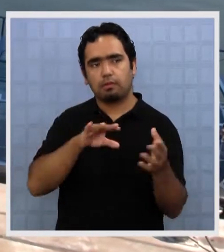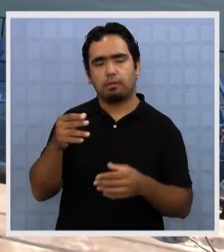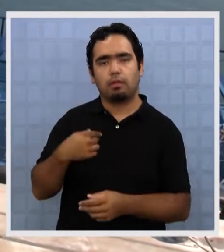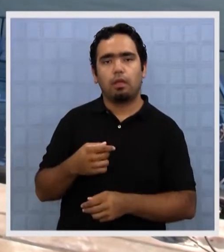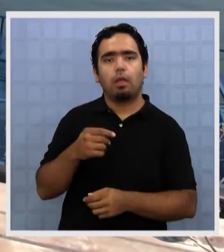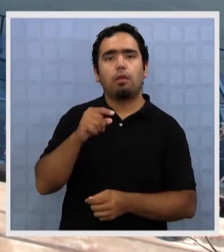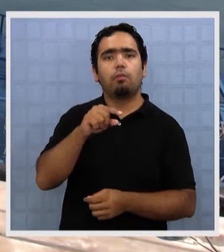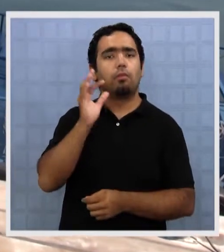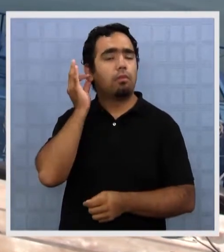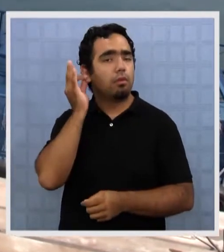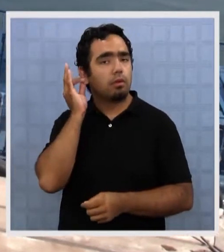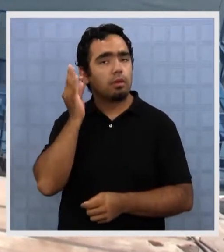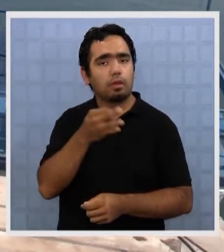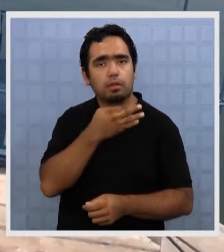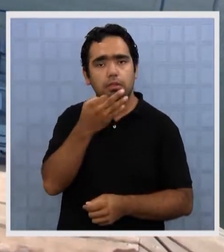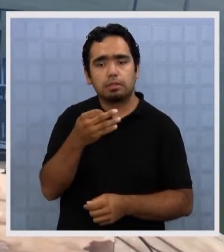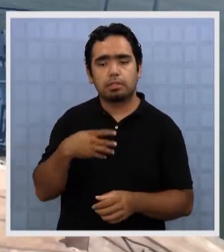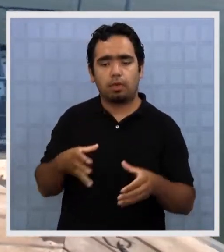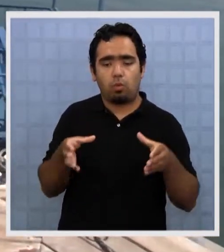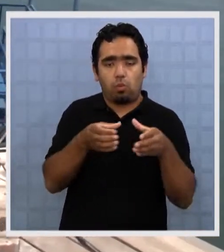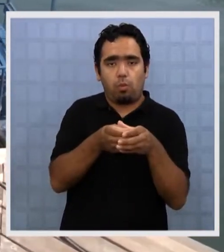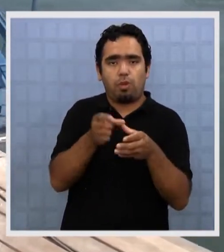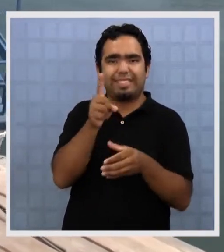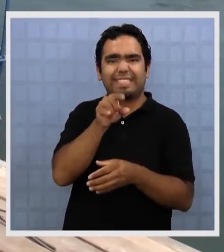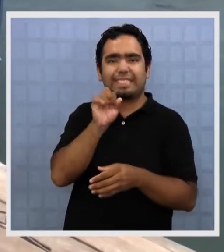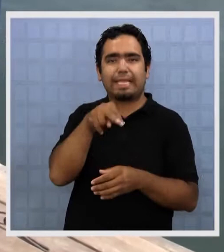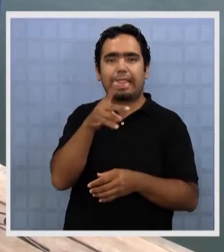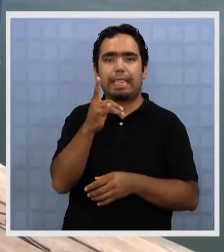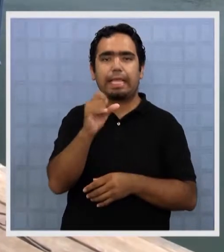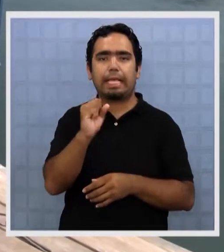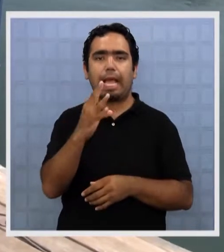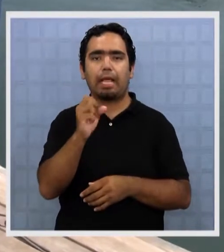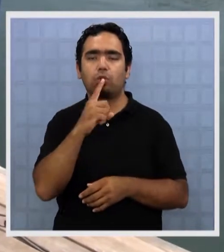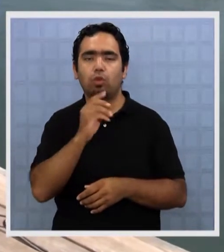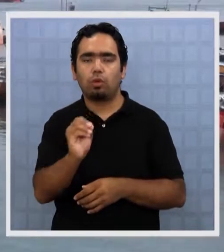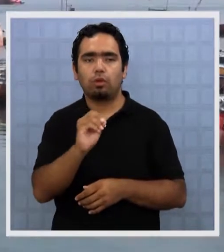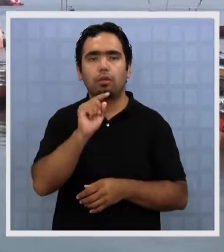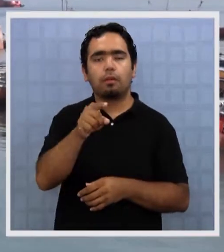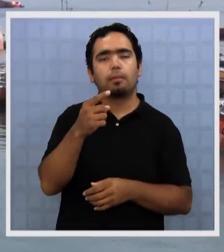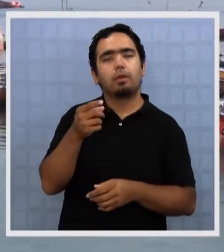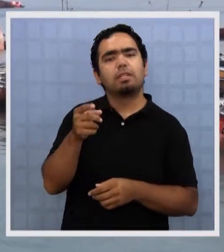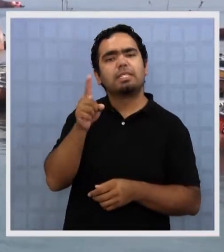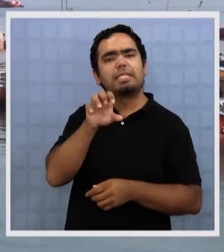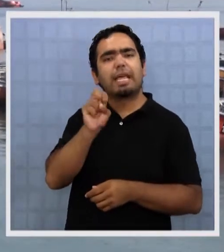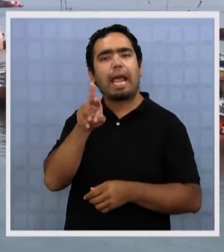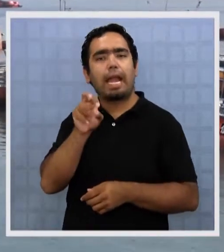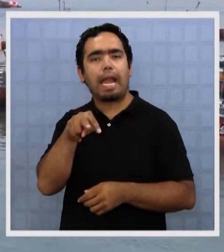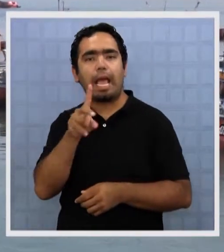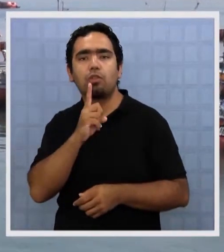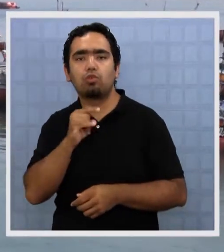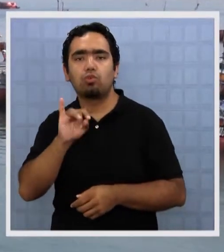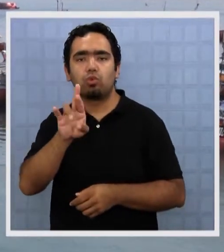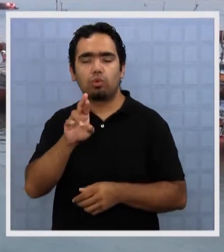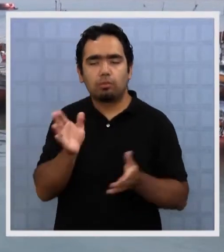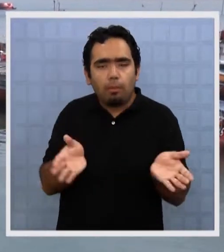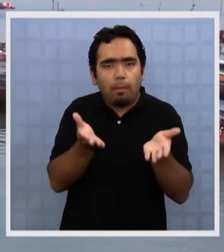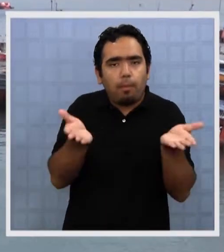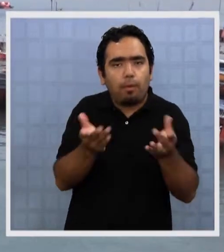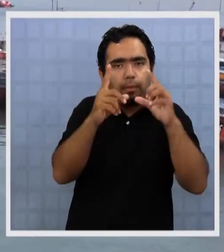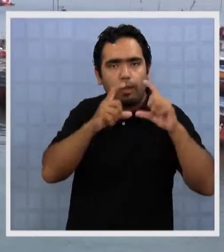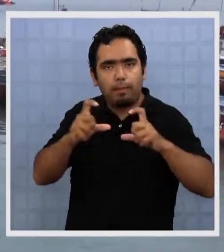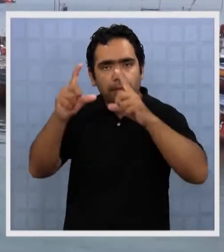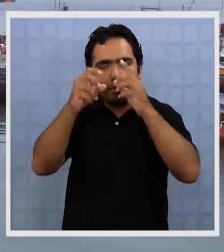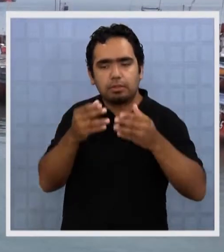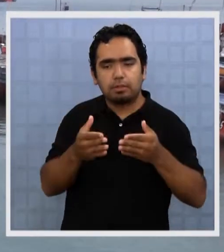Según Chávez, la promoción de estos viajes la hace el propio sindicato, aunque en el caso de Cernatur, éste también promueve los paseos a la boya histórica.